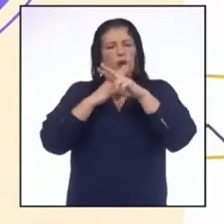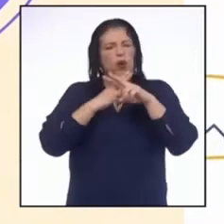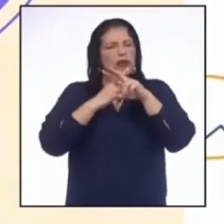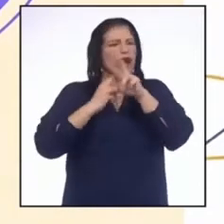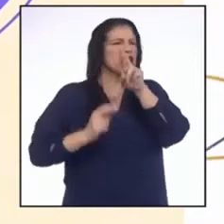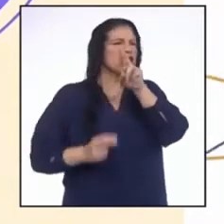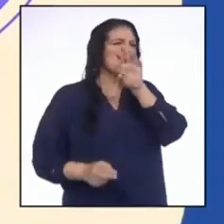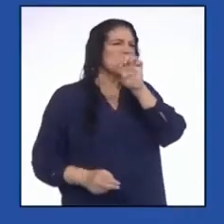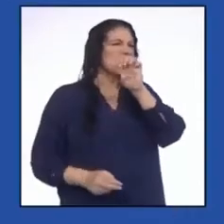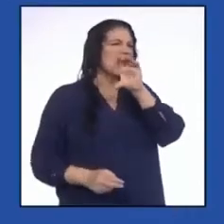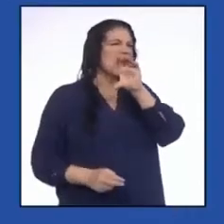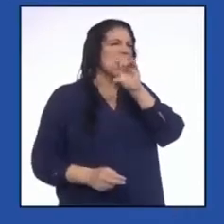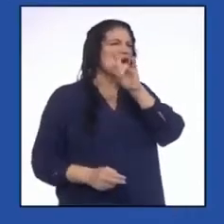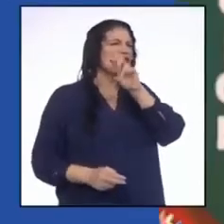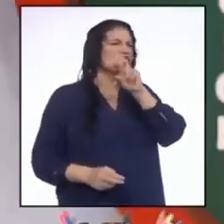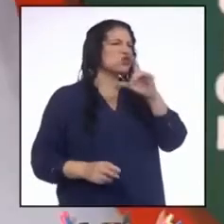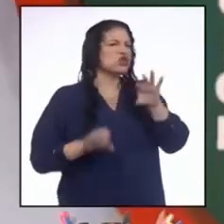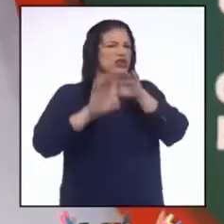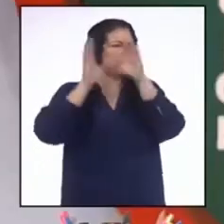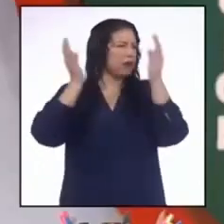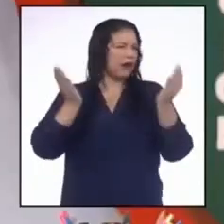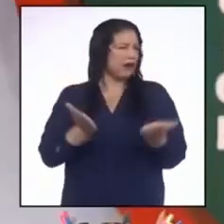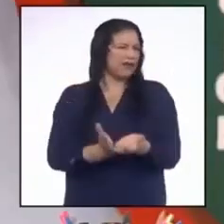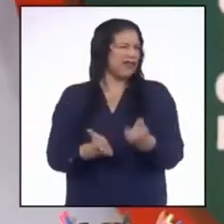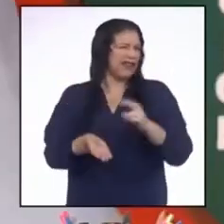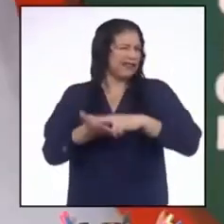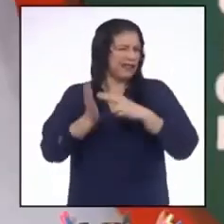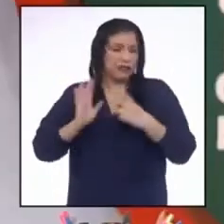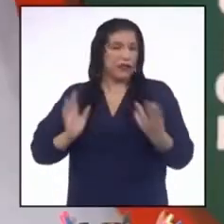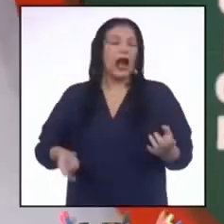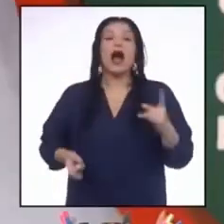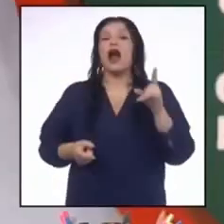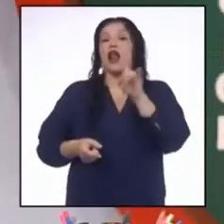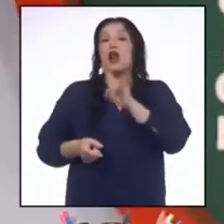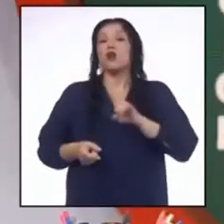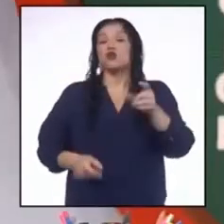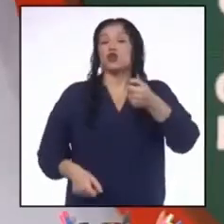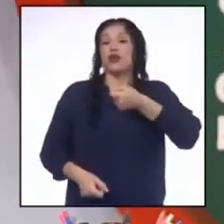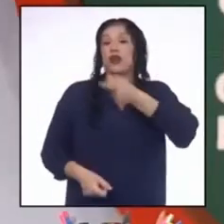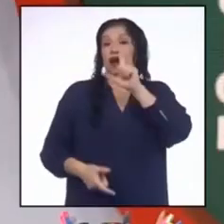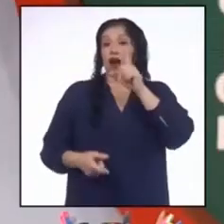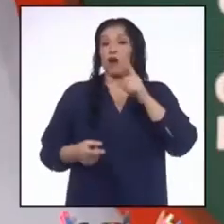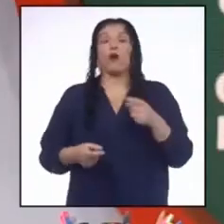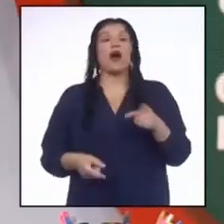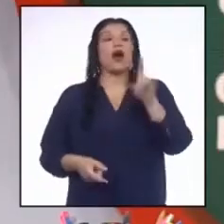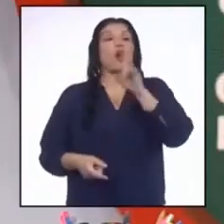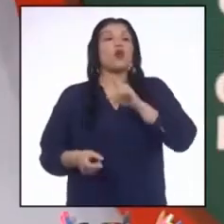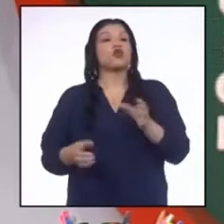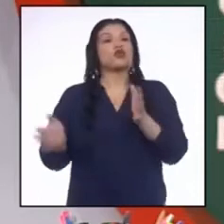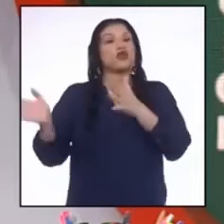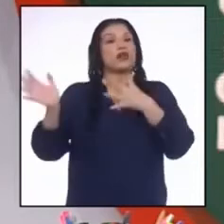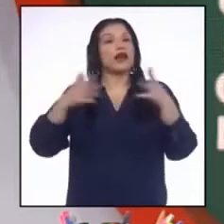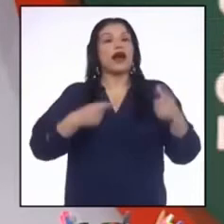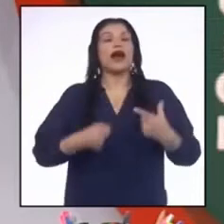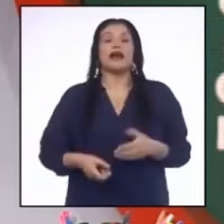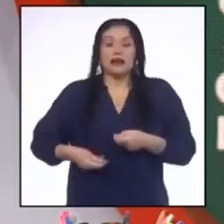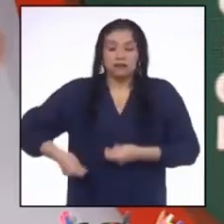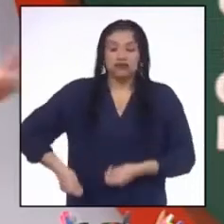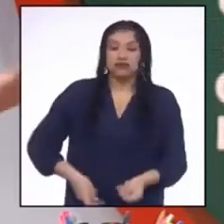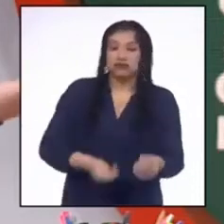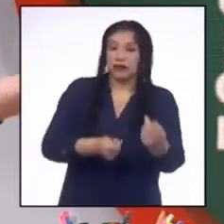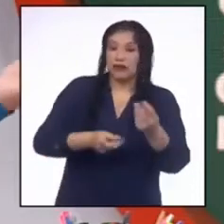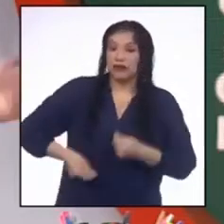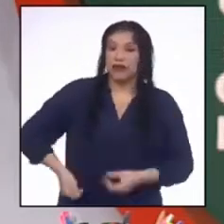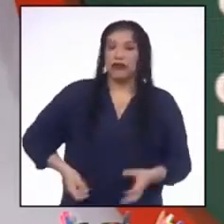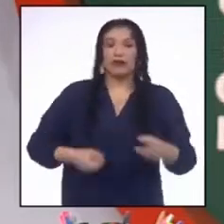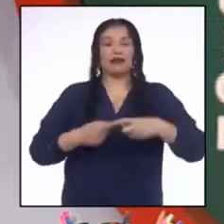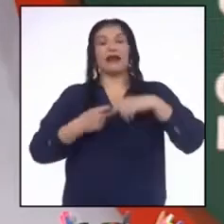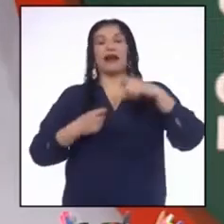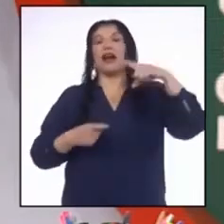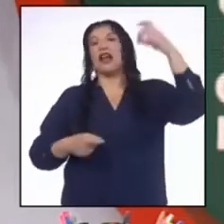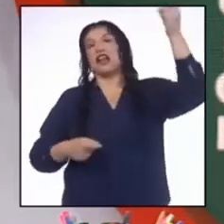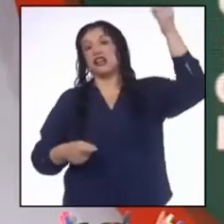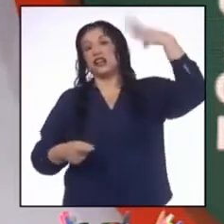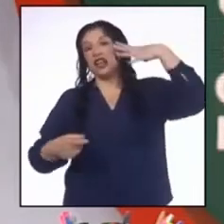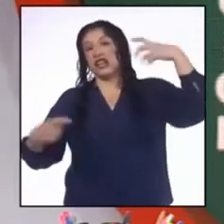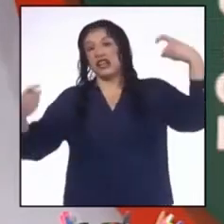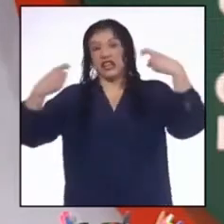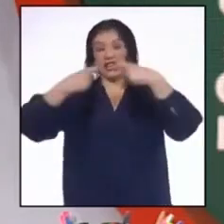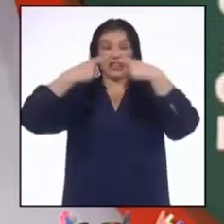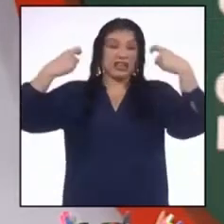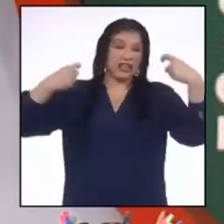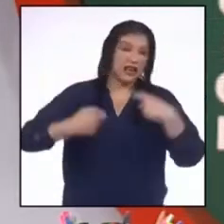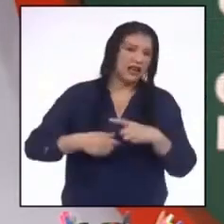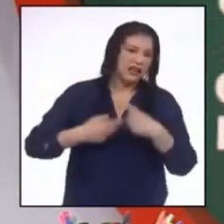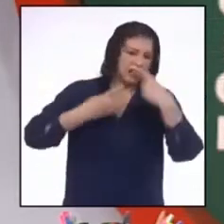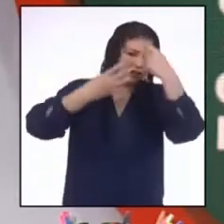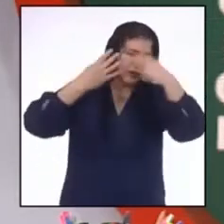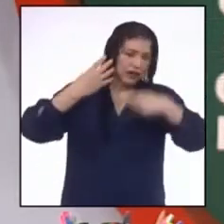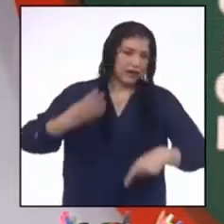los recursos del planeta? Pues al uso del agua, el aire, la tierra para cultivo, la energía solar. ¿Sabías,